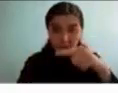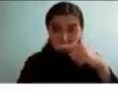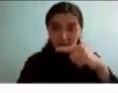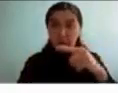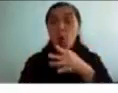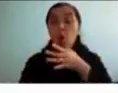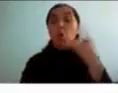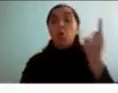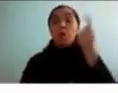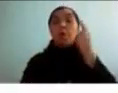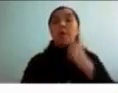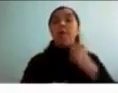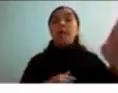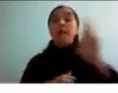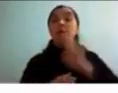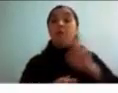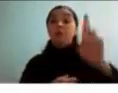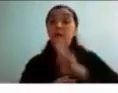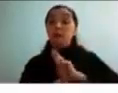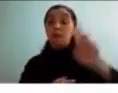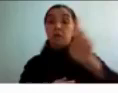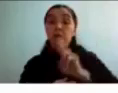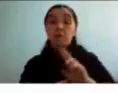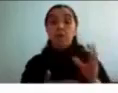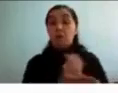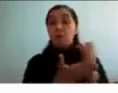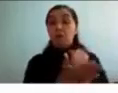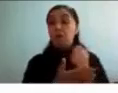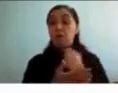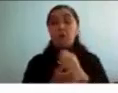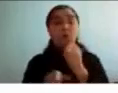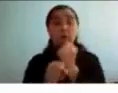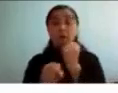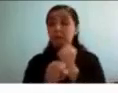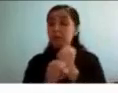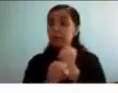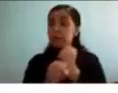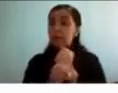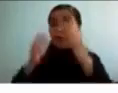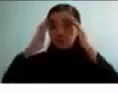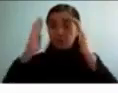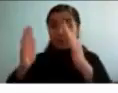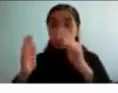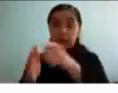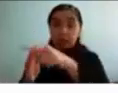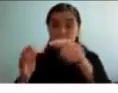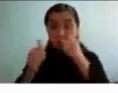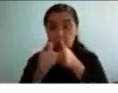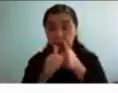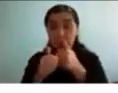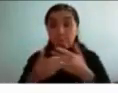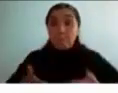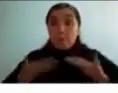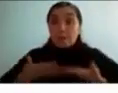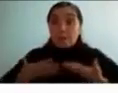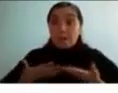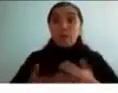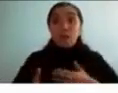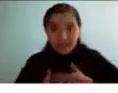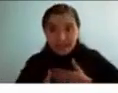resultados y refuerzos sino que el trabajo de los especialistas debe dirigirse a que estos alumnos orienten su motivación hacia el aprendizaje